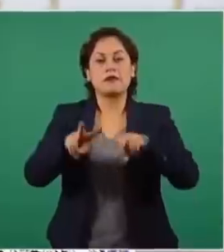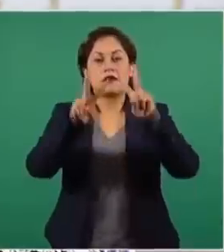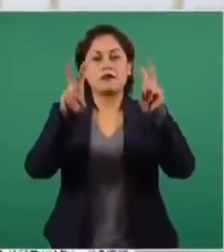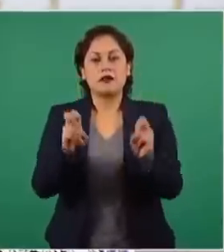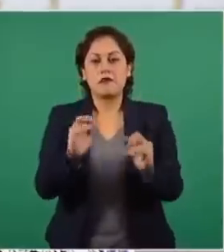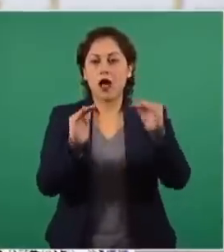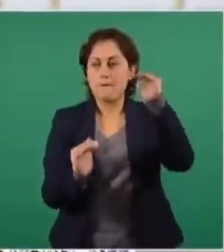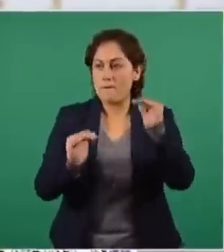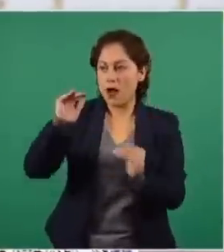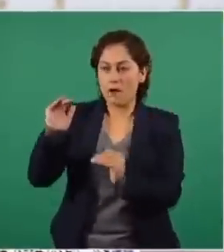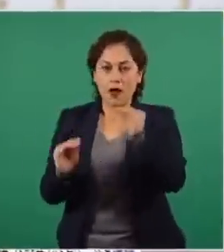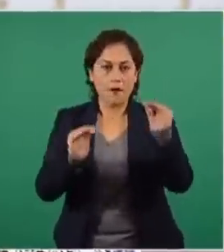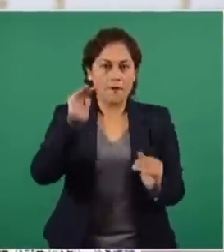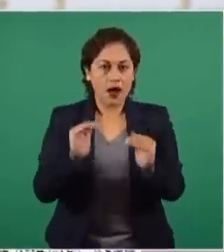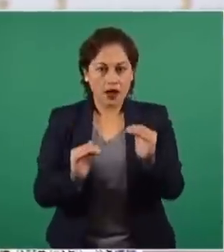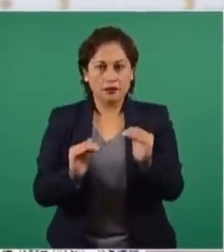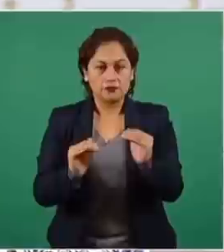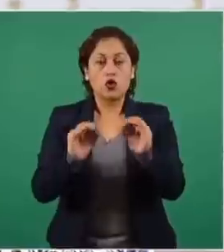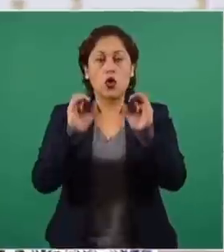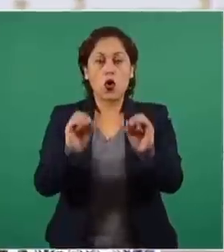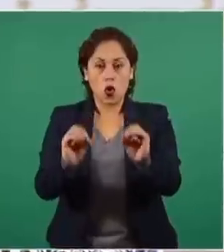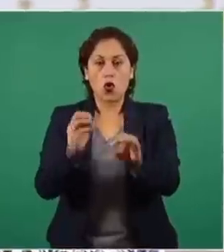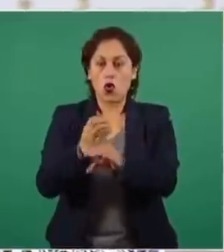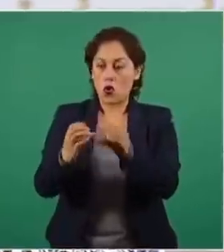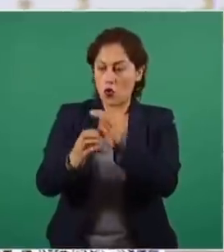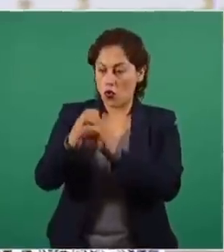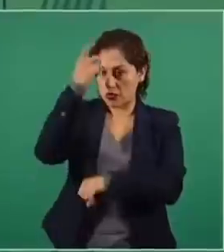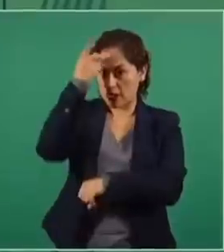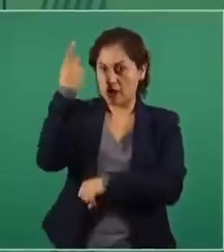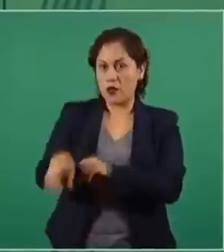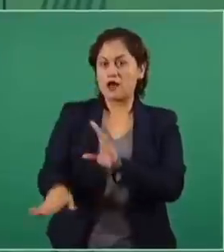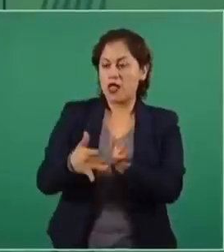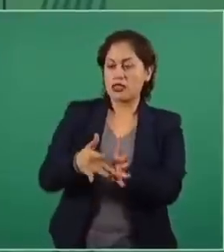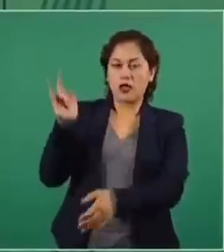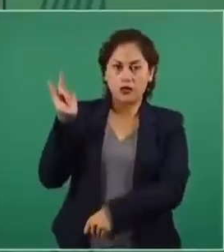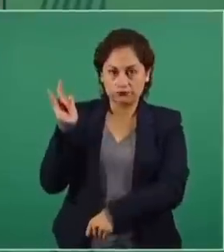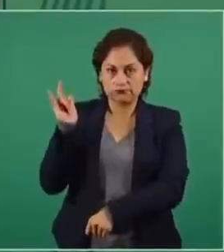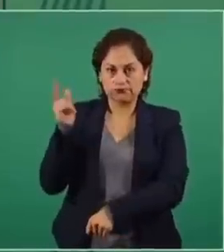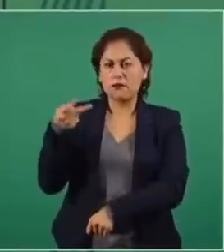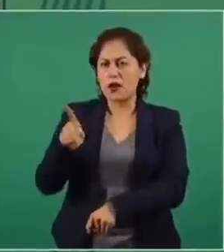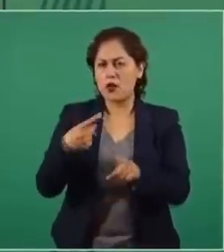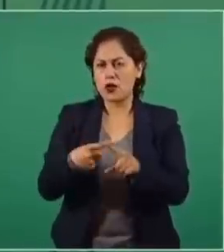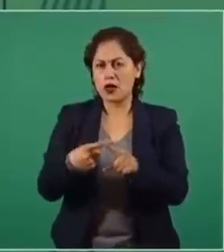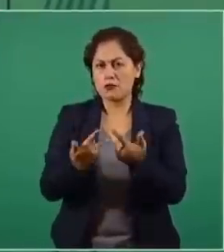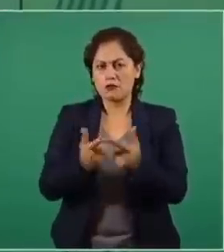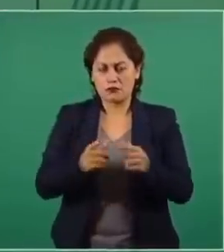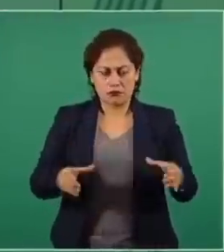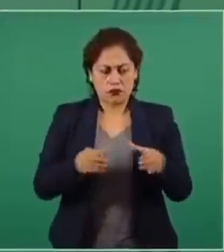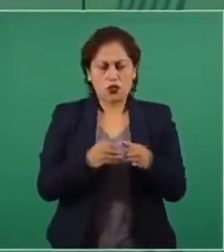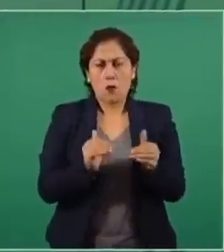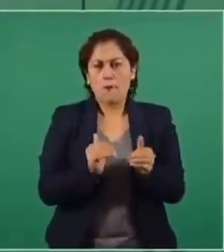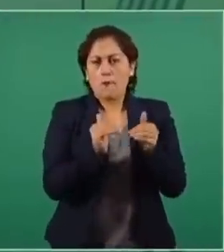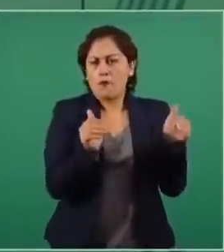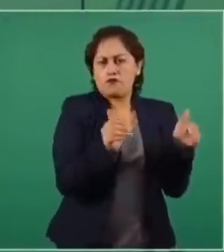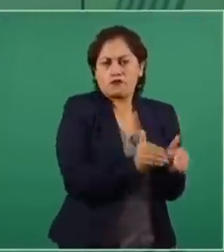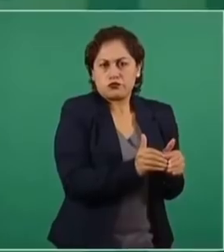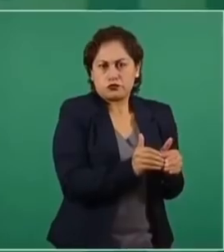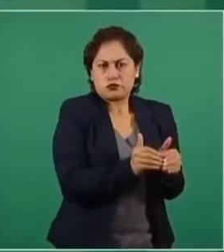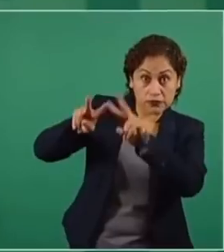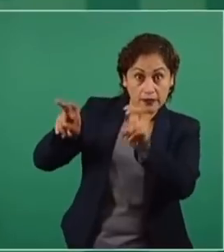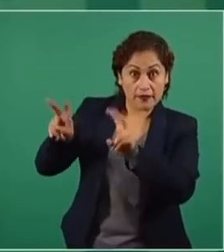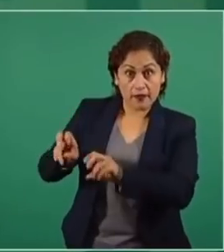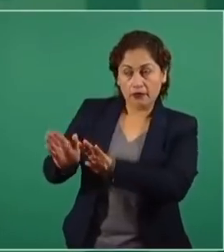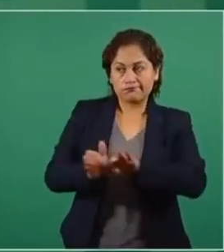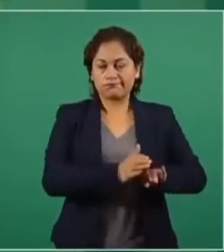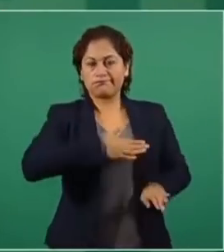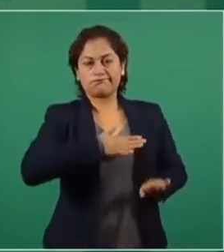y de la apropiación de bienes por una minoría pasara inadvertido.